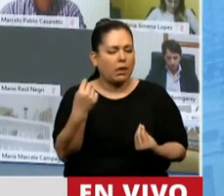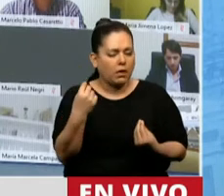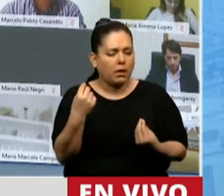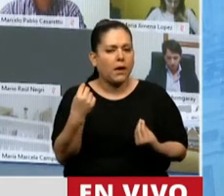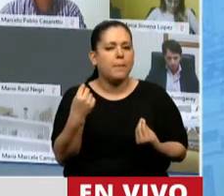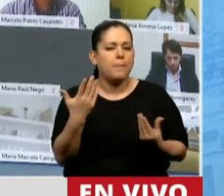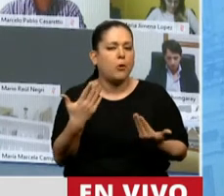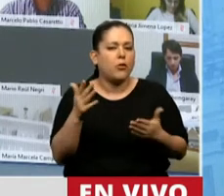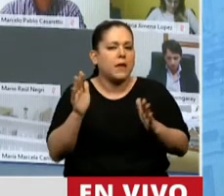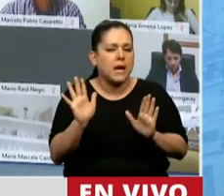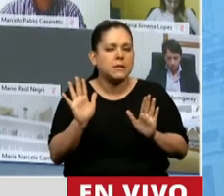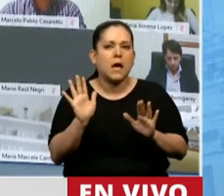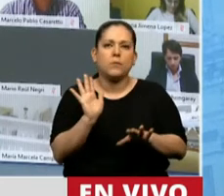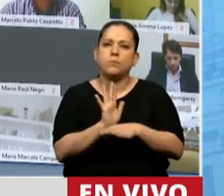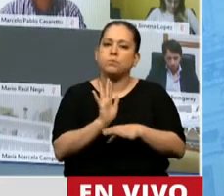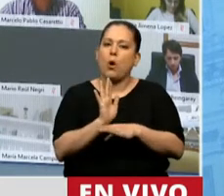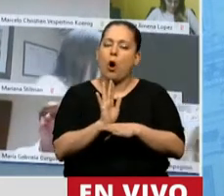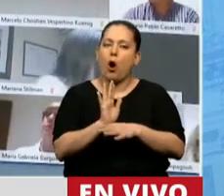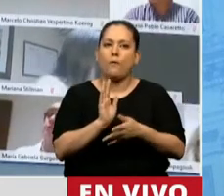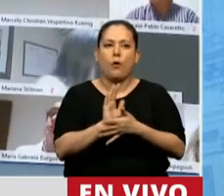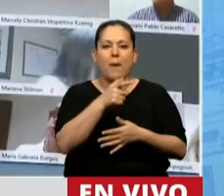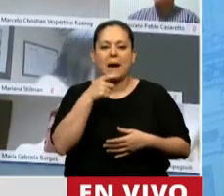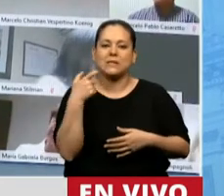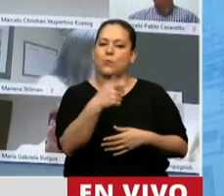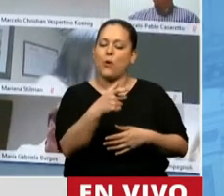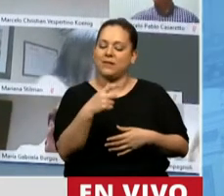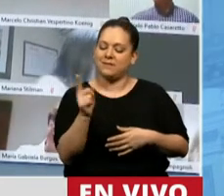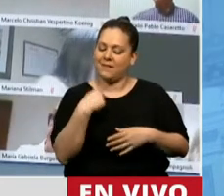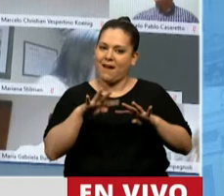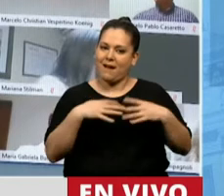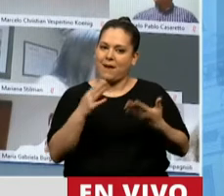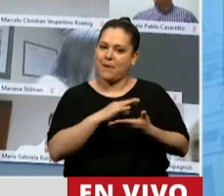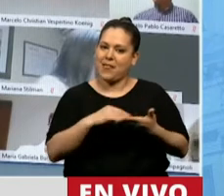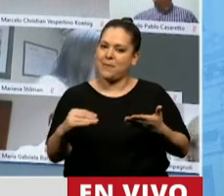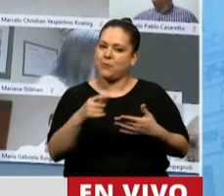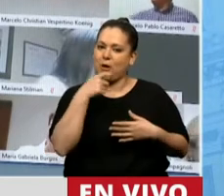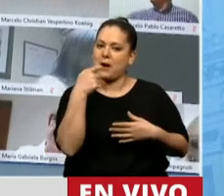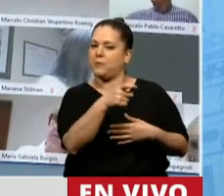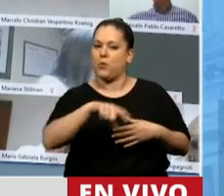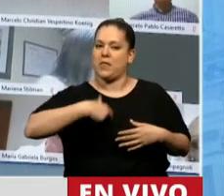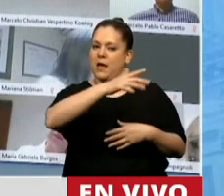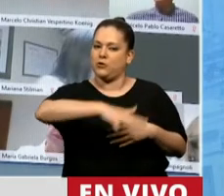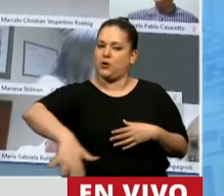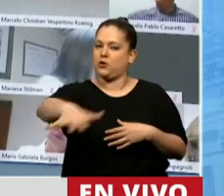podíamos dar un gesto, una señal desde esta Cámara hacia la sociedad.